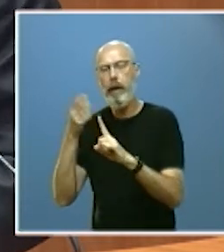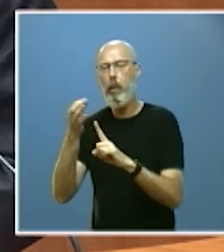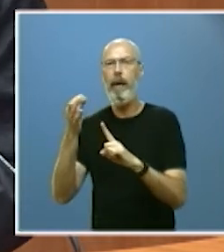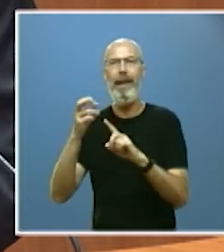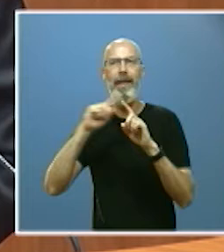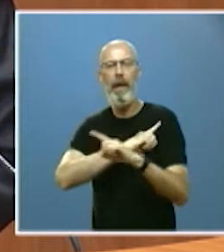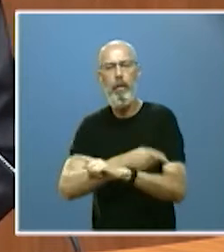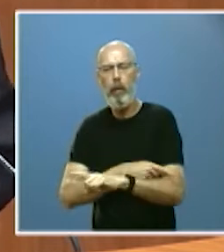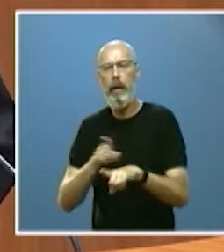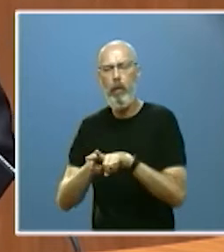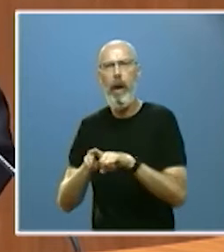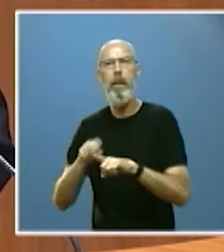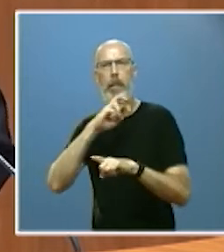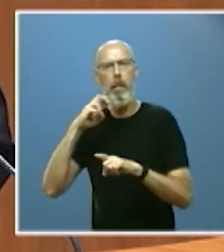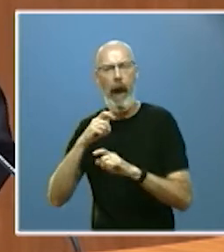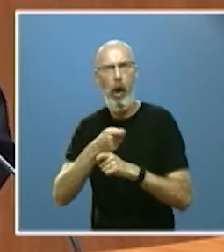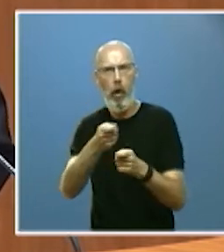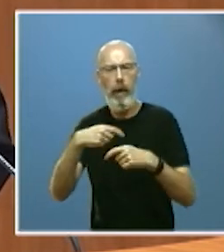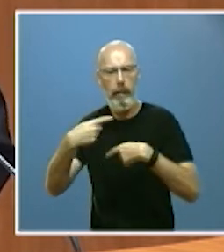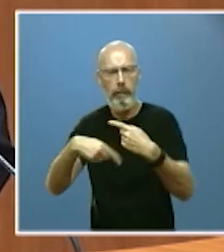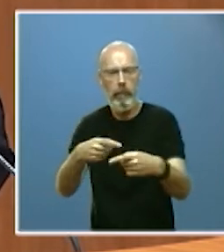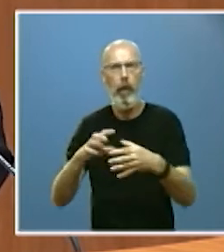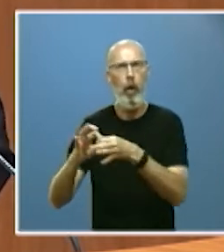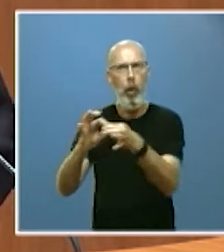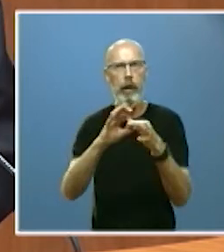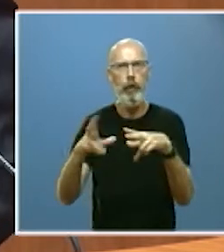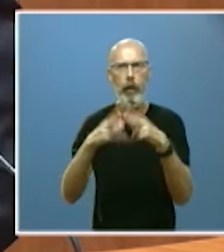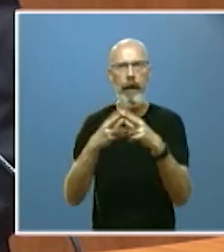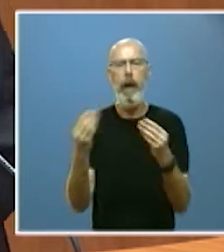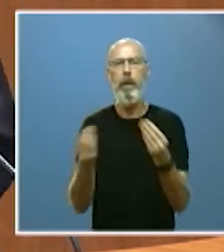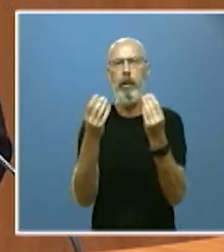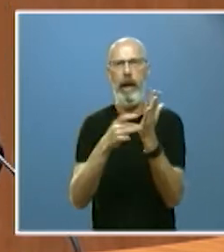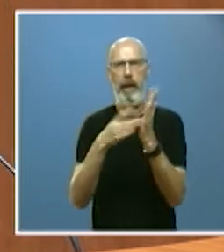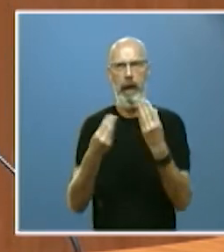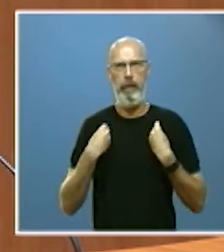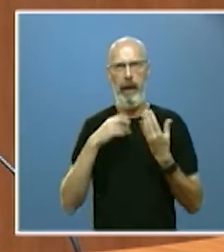valores de cohesión social y de mejora de la calidad de vida en Castilla y León